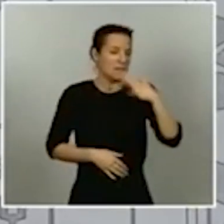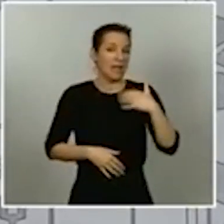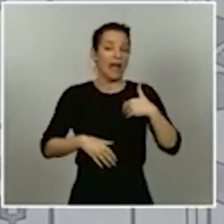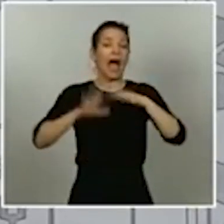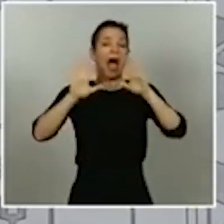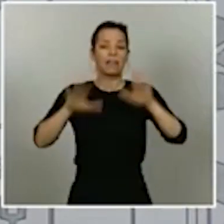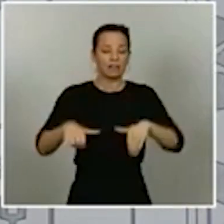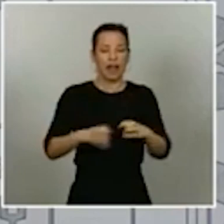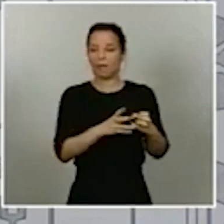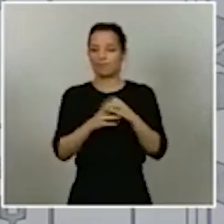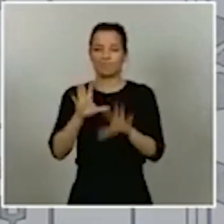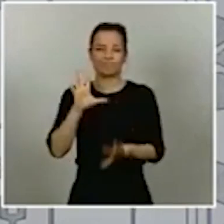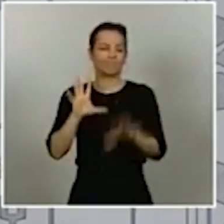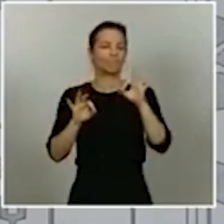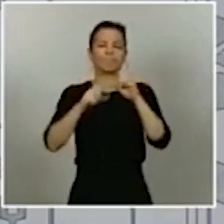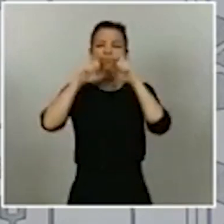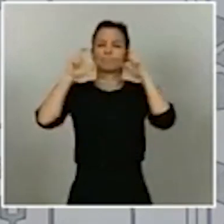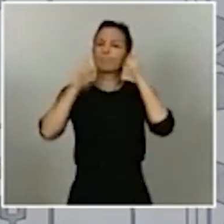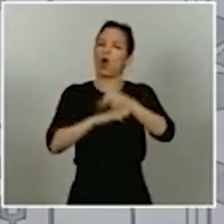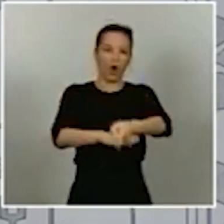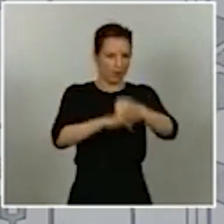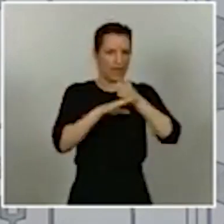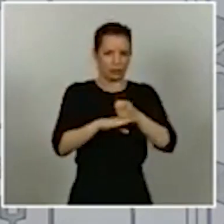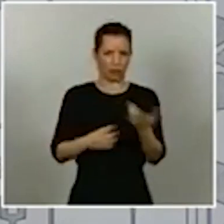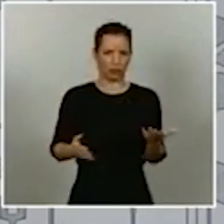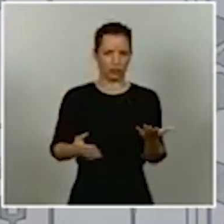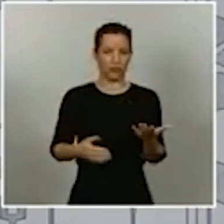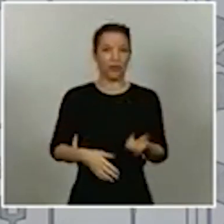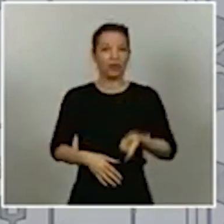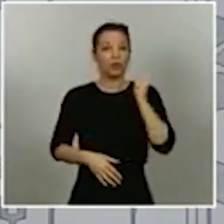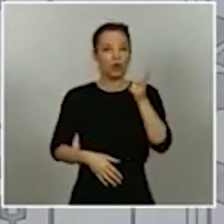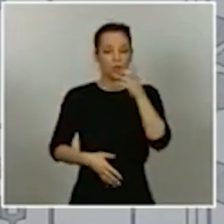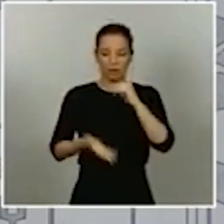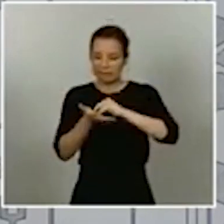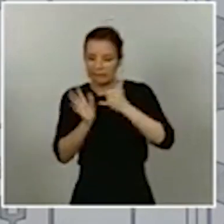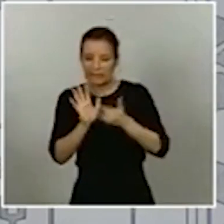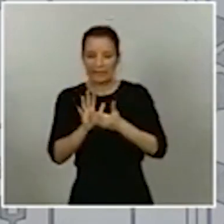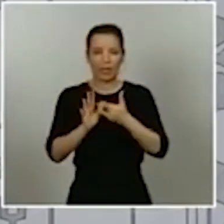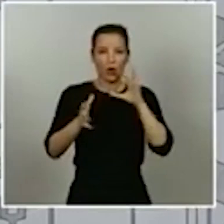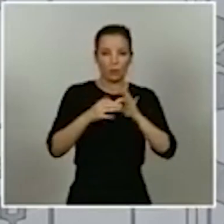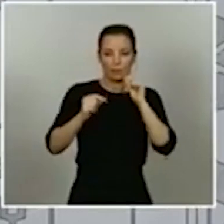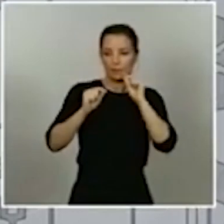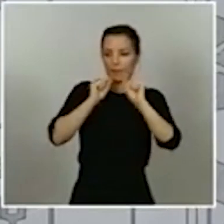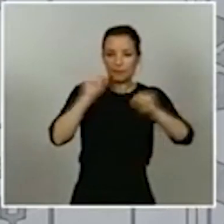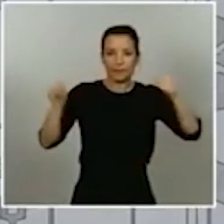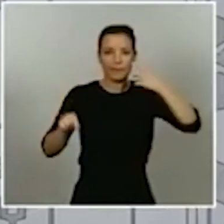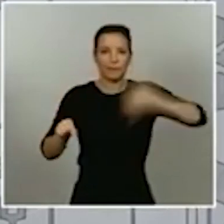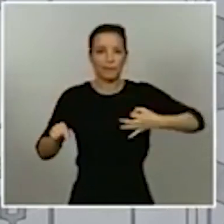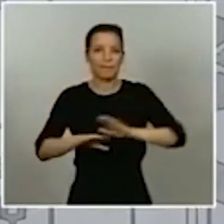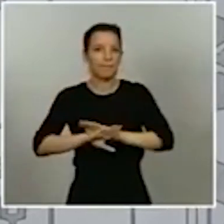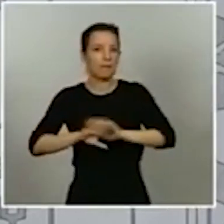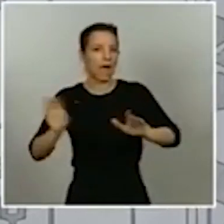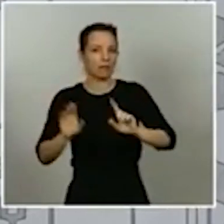muchos otros factores, al margen de los meramente técnicos y asociados al riesgo de transmisión. Hay factores que pueden